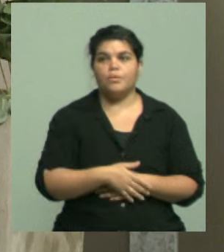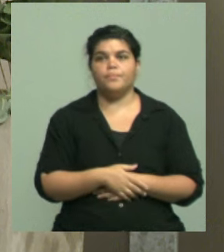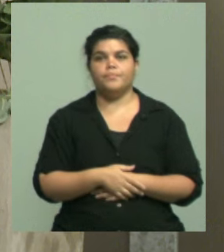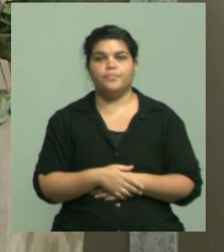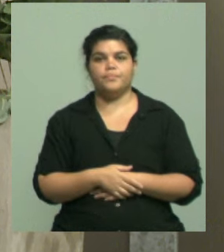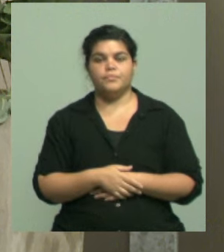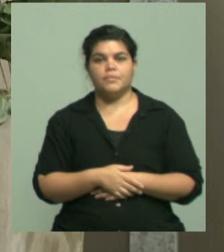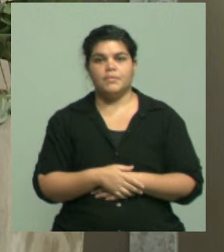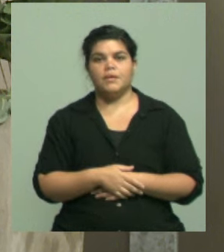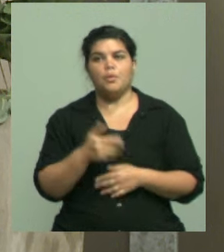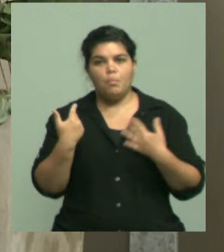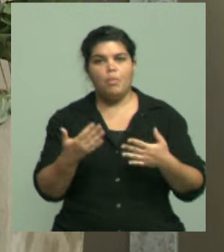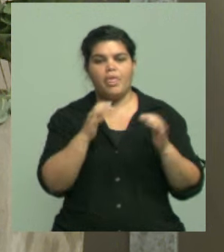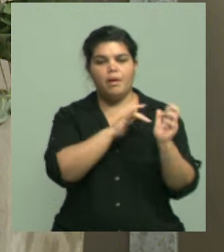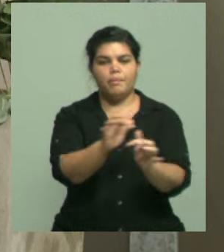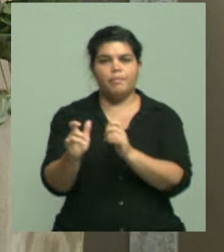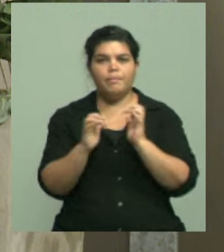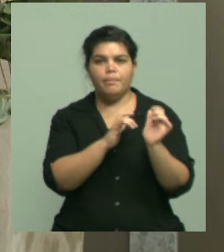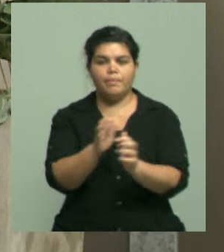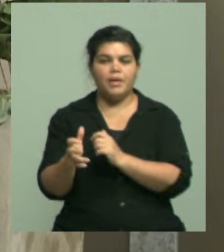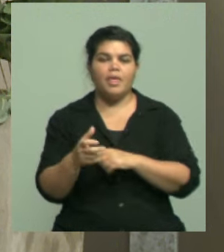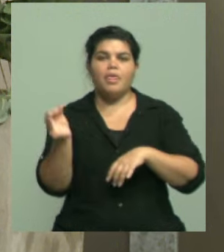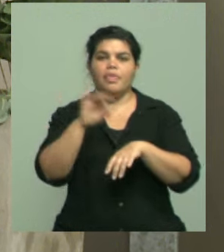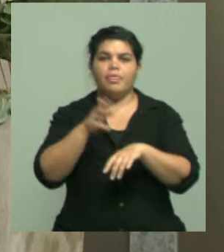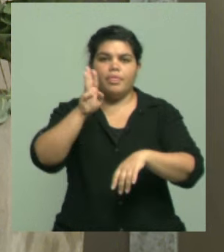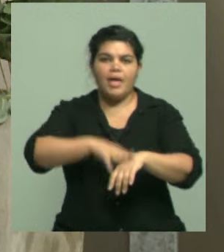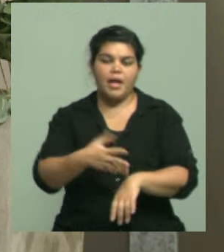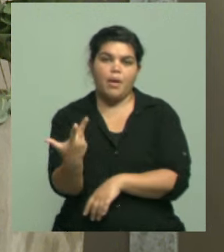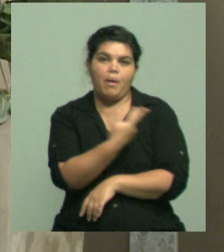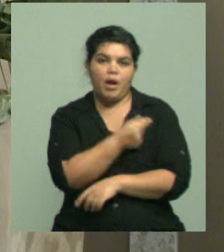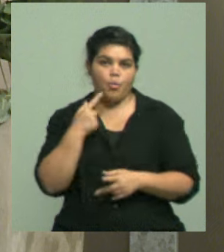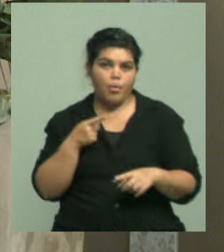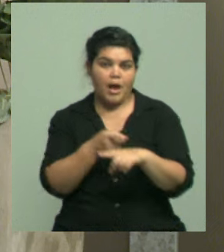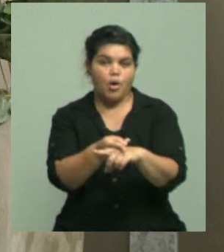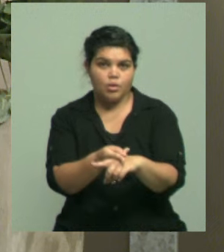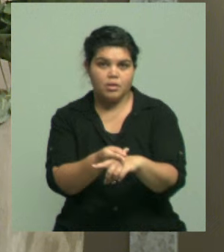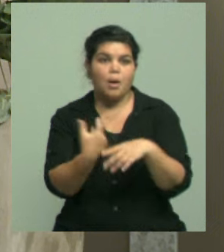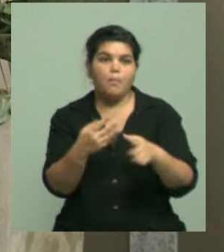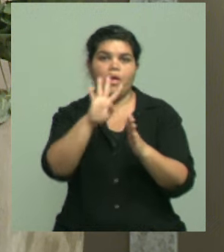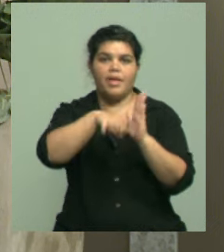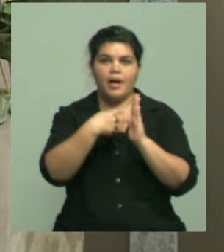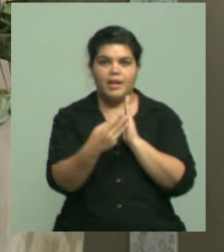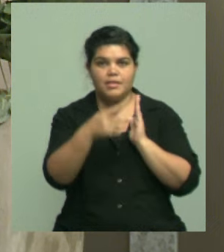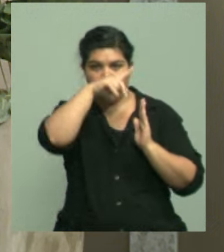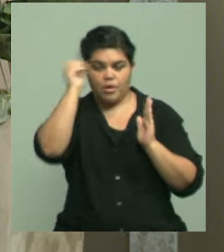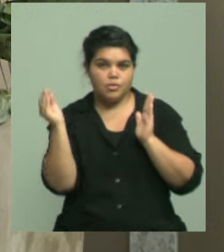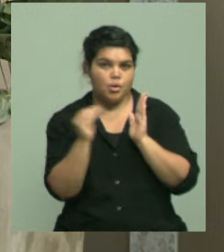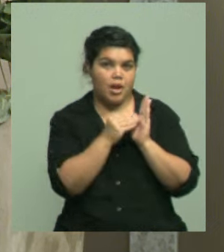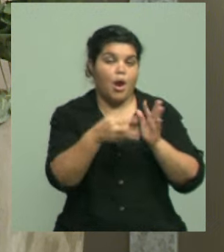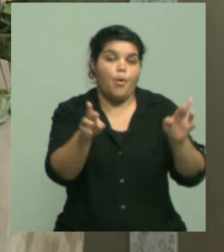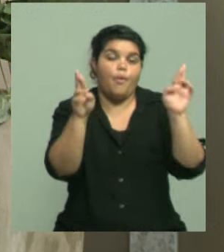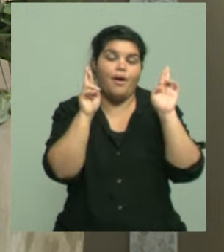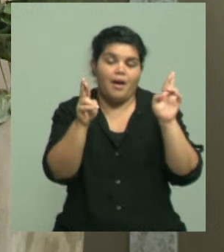esto, se instale la posibilidad de la vacunación contra el dengue y que lo tengamos como parte del calendario nacional. Creo que más de uno